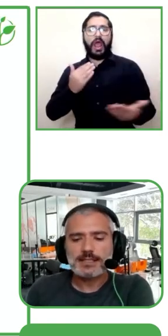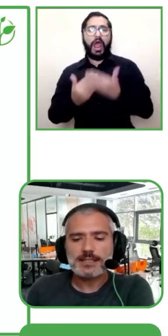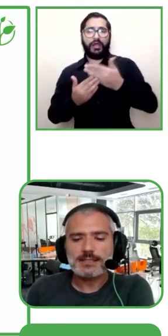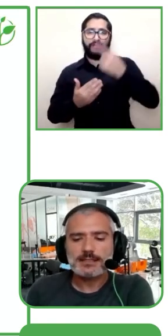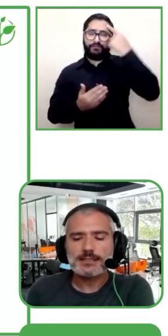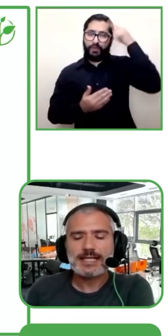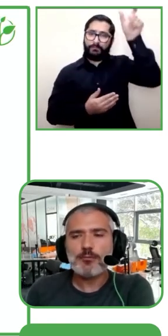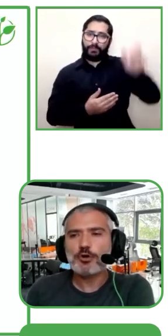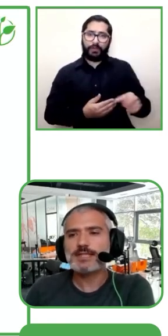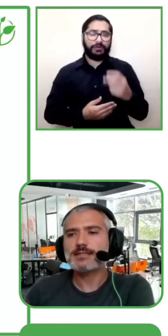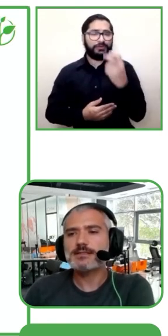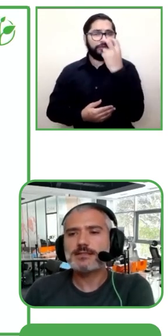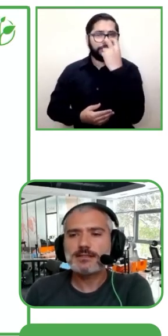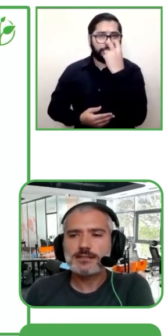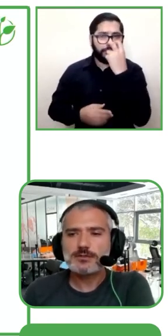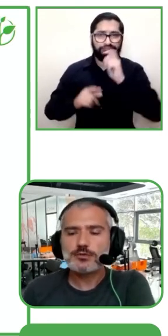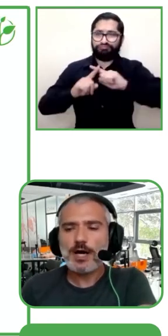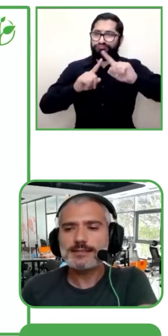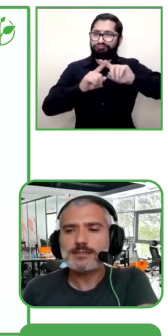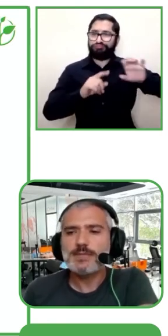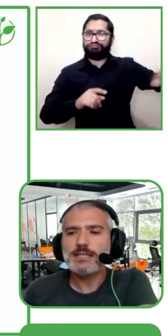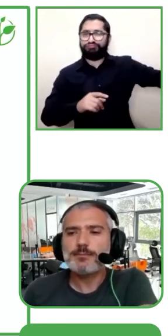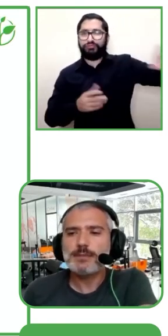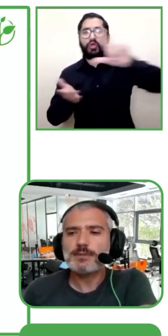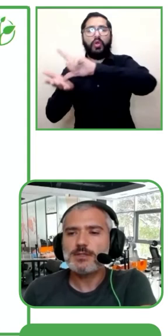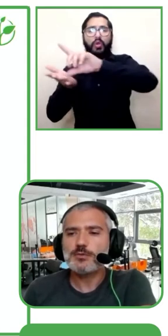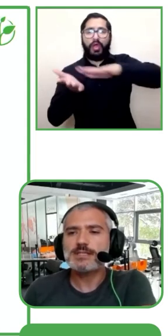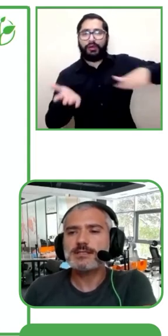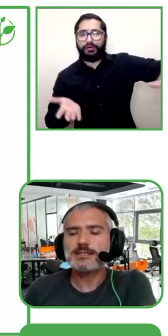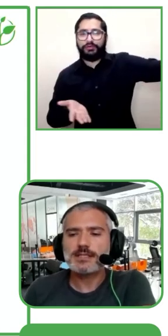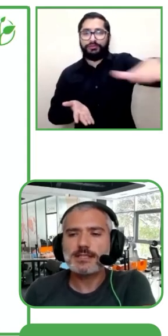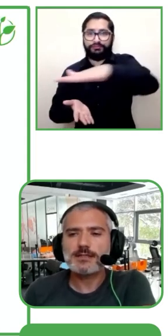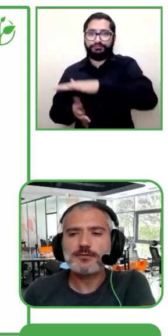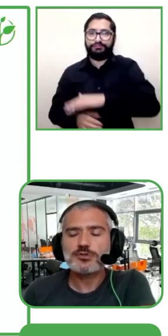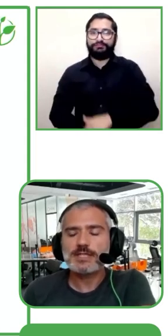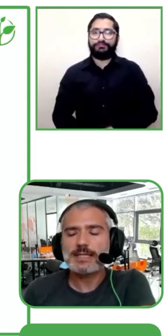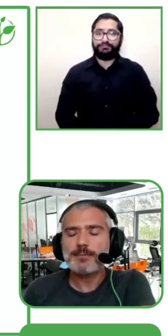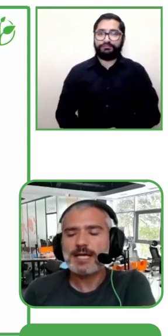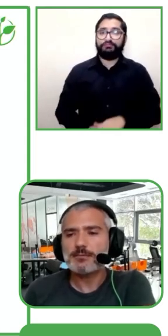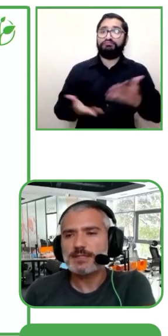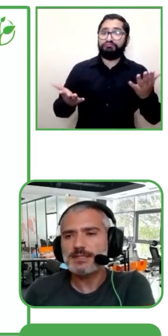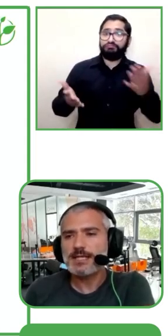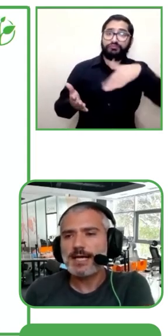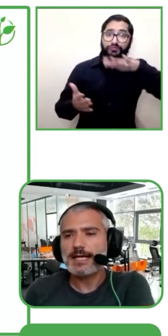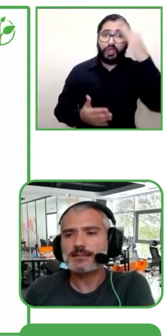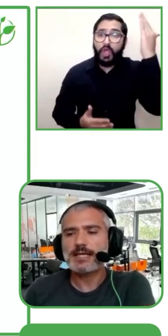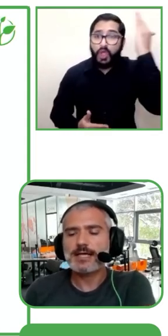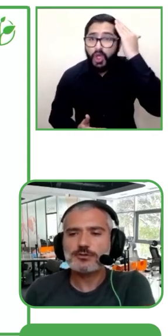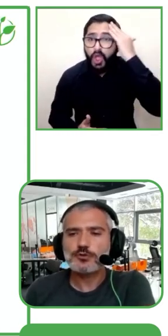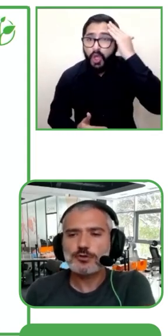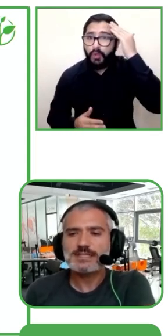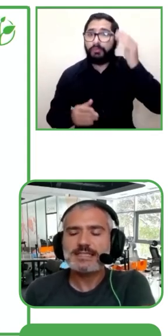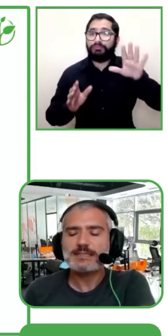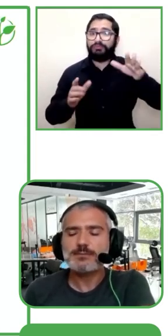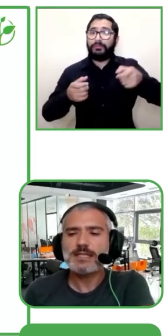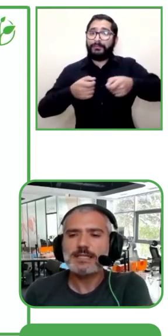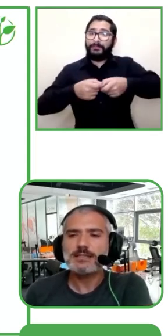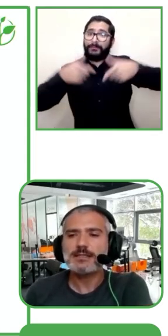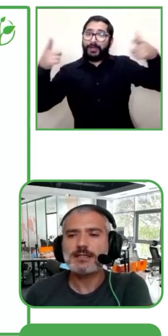accesibilidad quizás algunos saben hay más de 200 millones de personas con